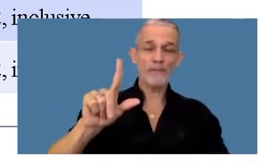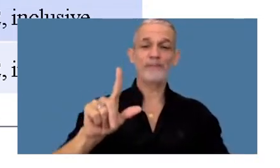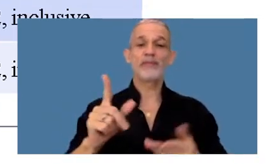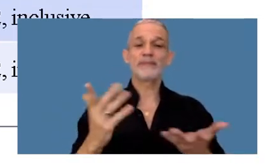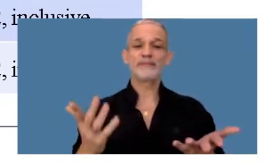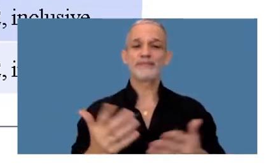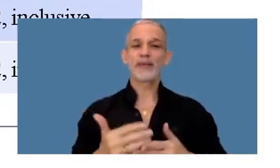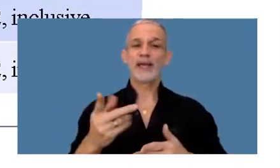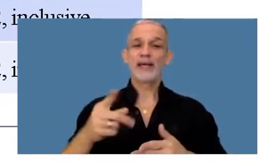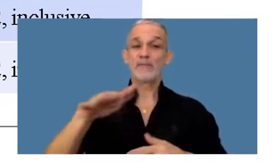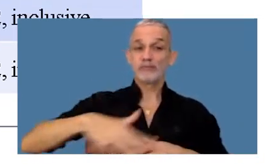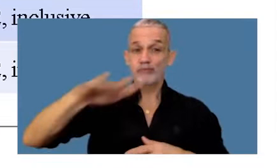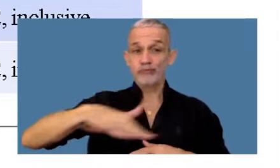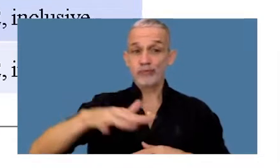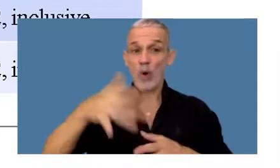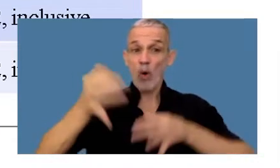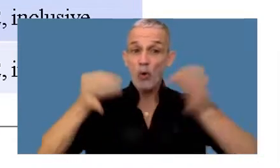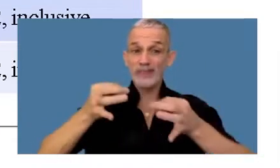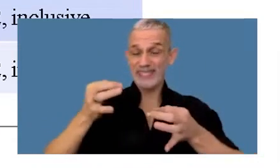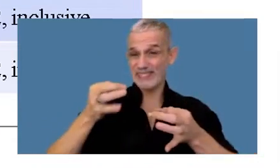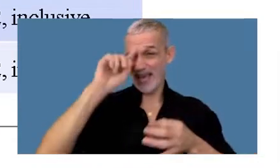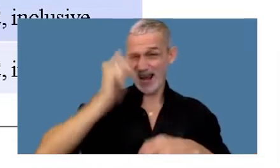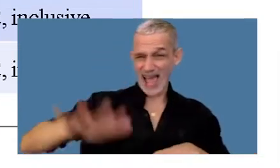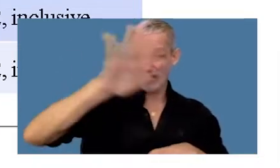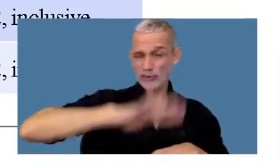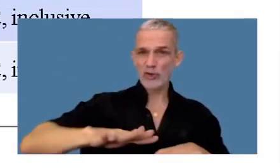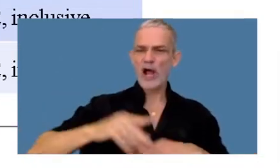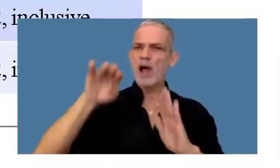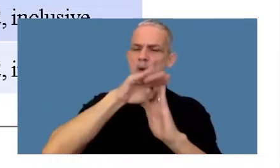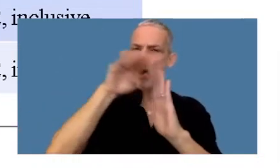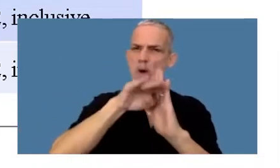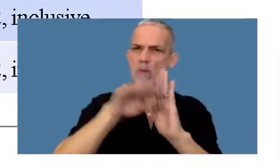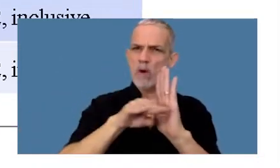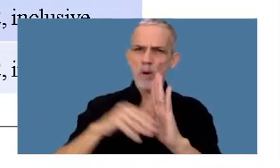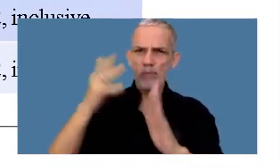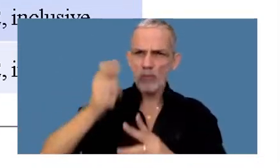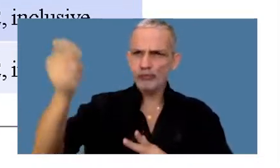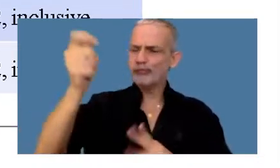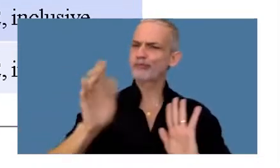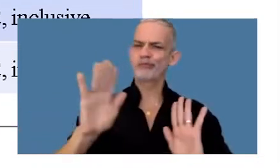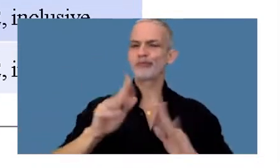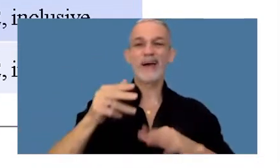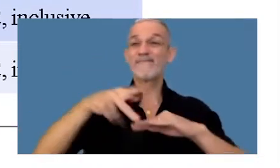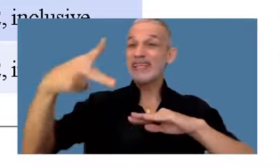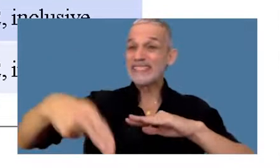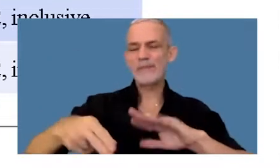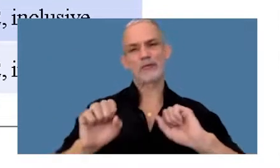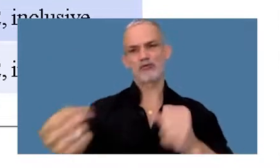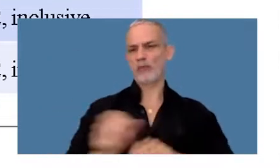en el ámbito de la justicia federal se dictaron medidas cautelares que suspenden los vencimientos.